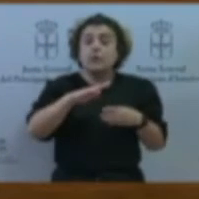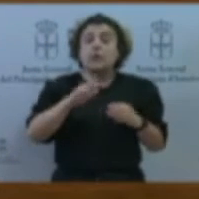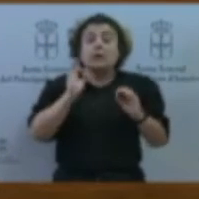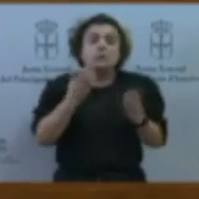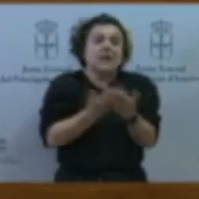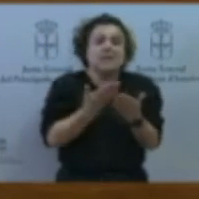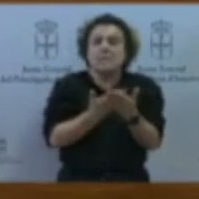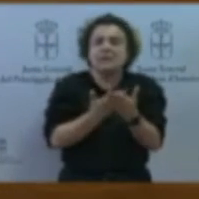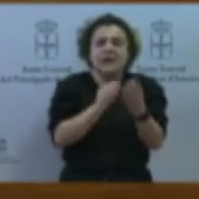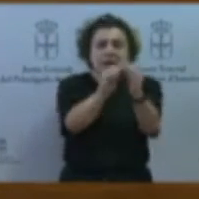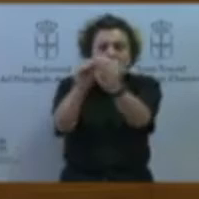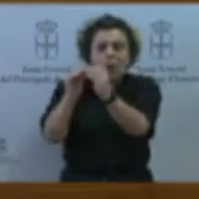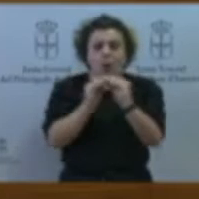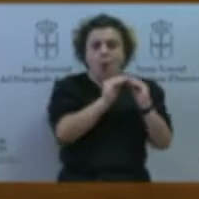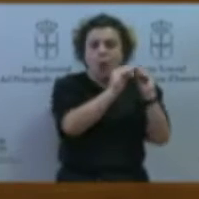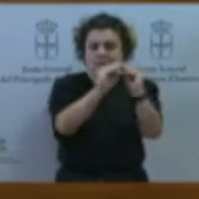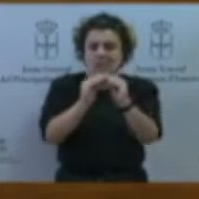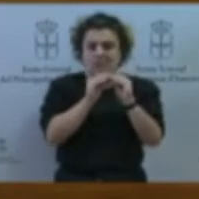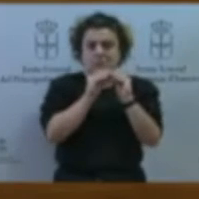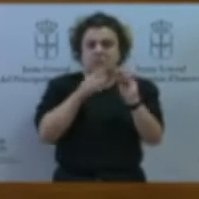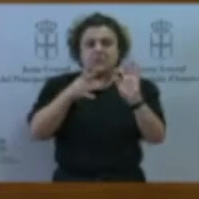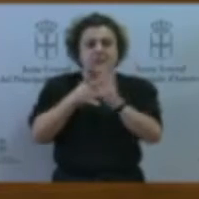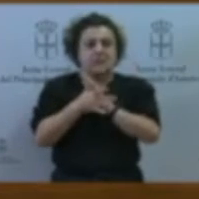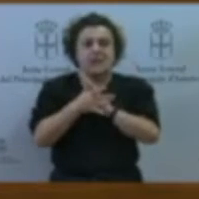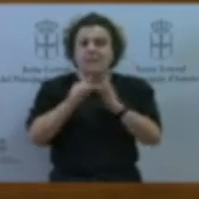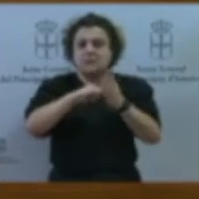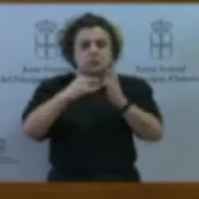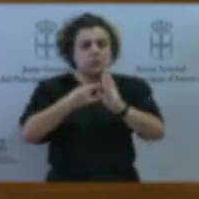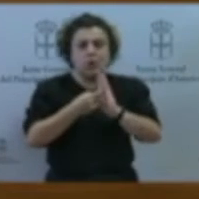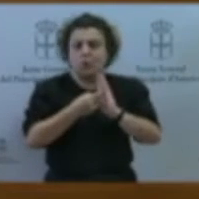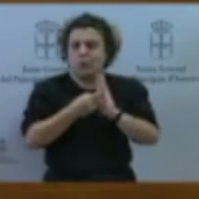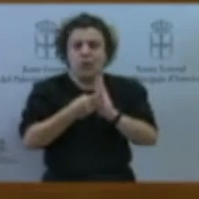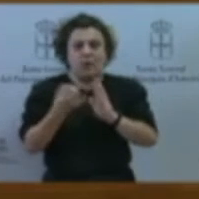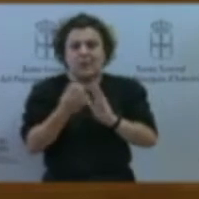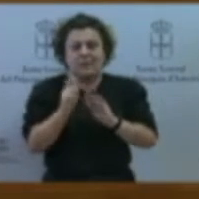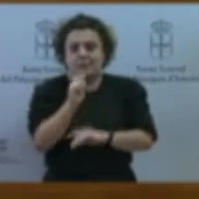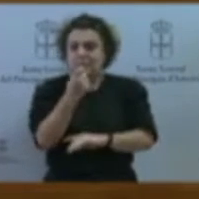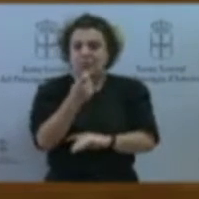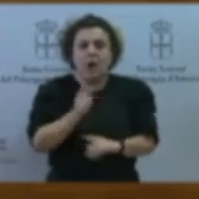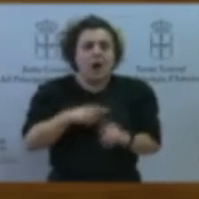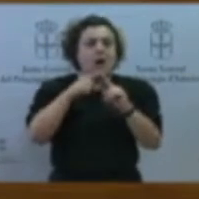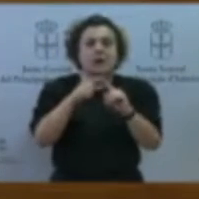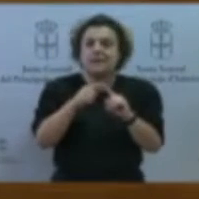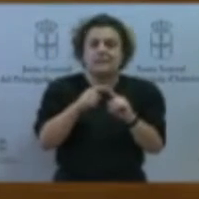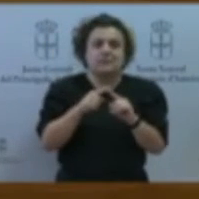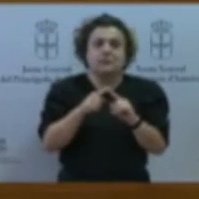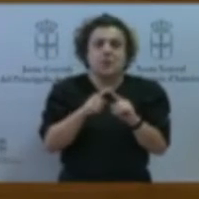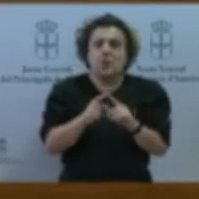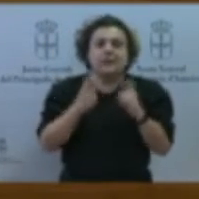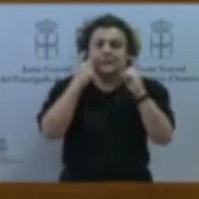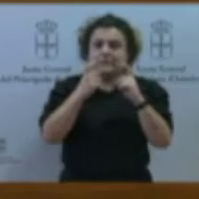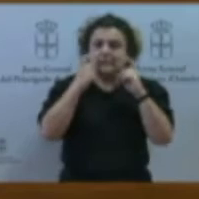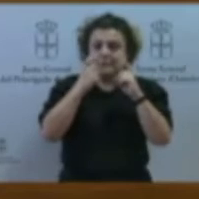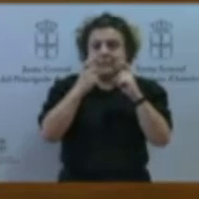encontrarse soluciones para poder afrontar esta fanona que dejaba,